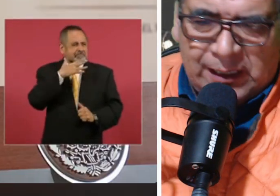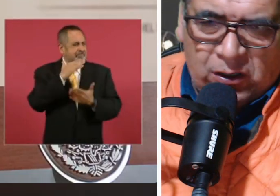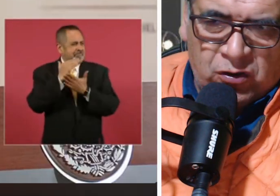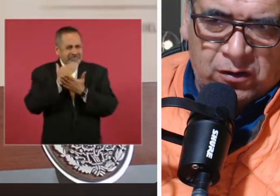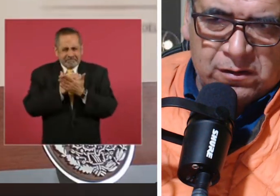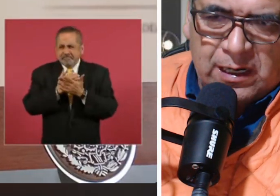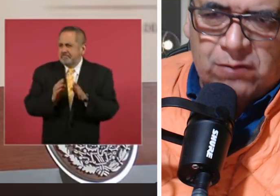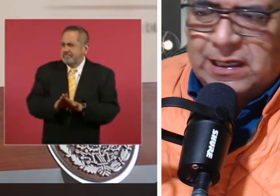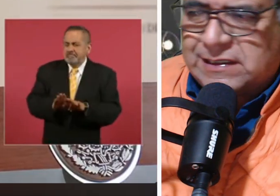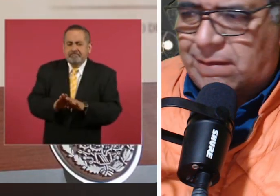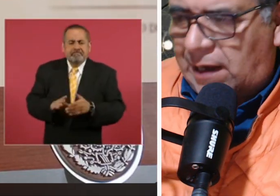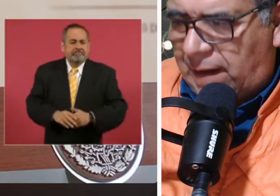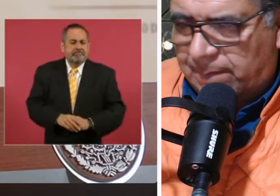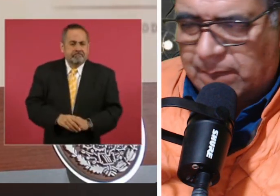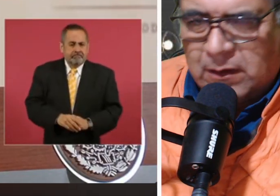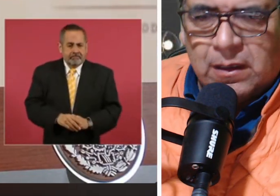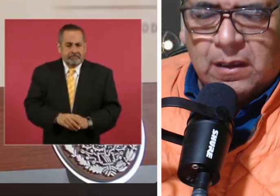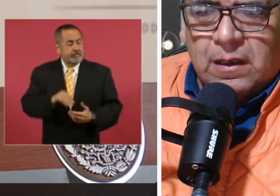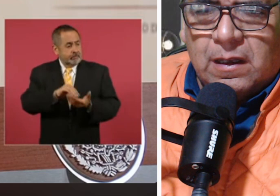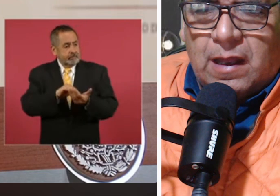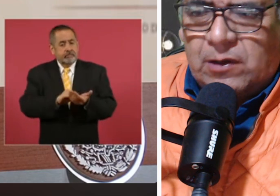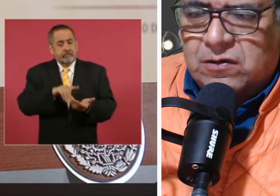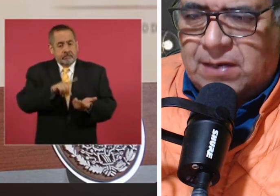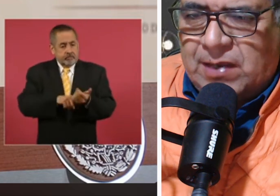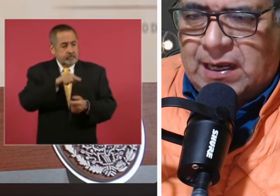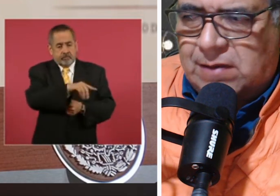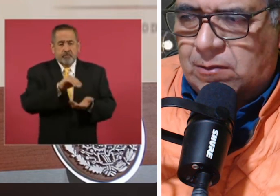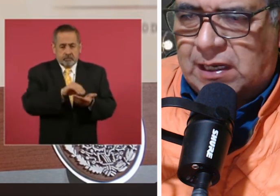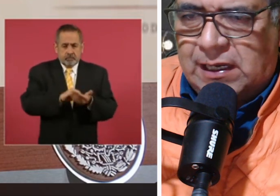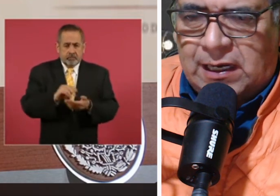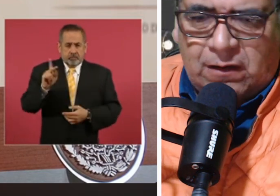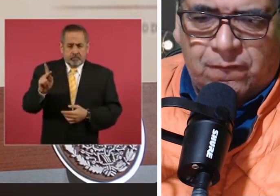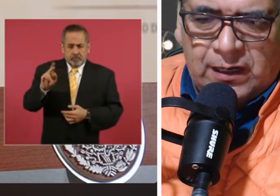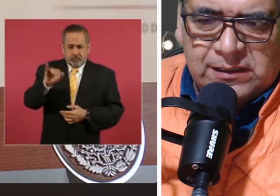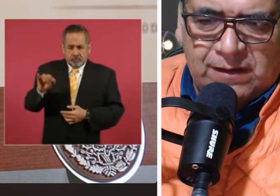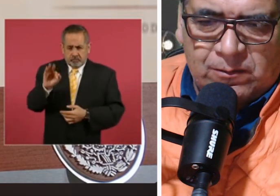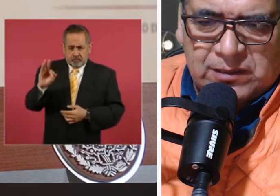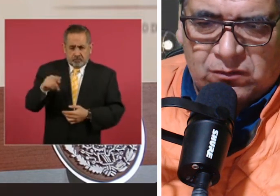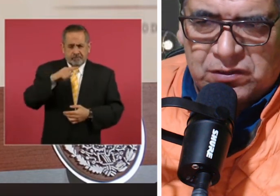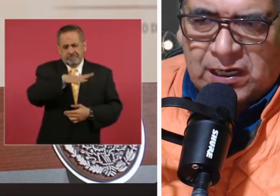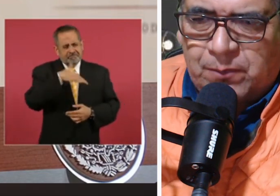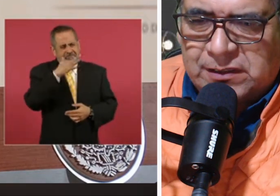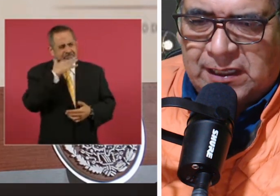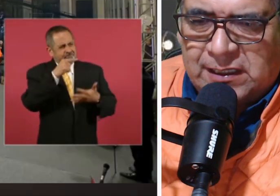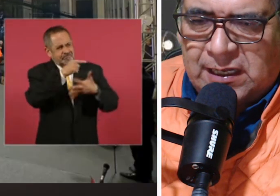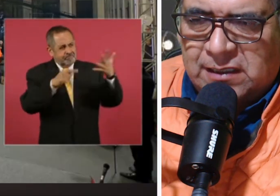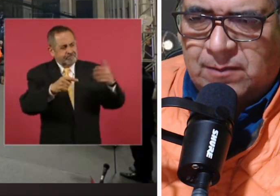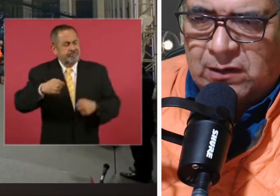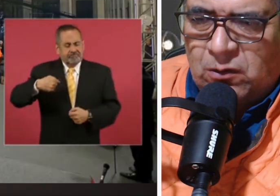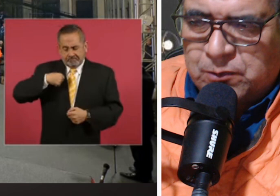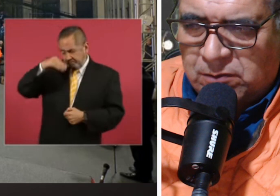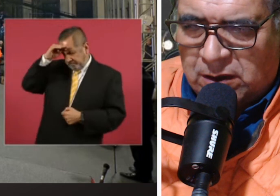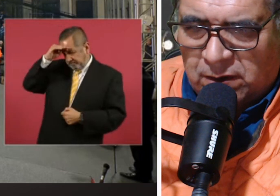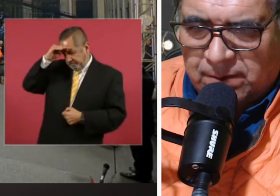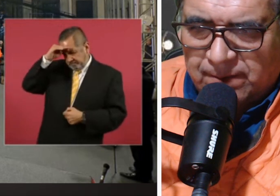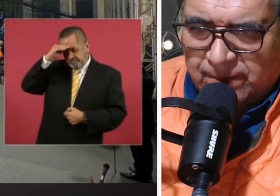Calderón, Claudia Zavala. Amigos y amigas, vamos a ir a la conferencia, vamos a escuchar al presidente Andrés Manuel